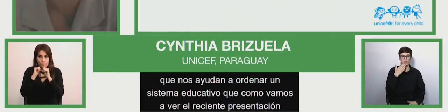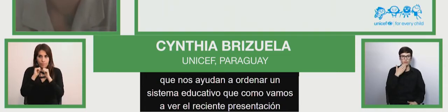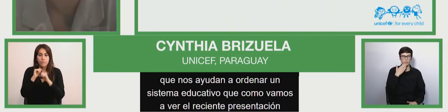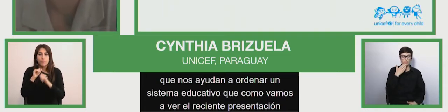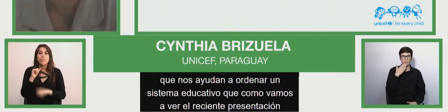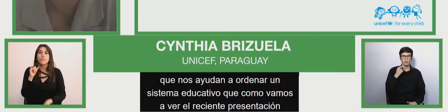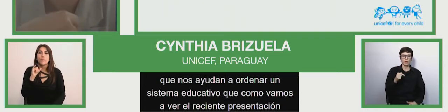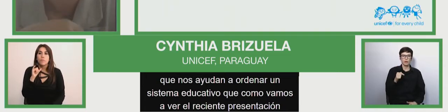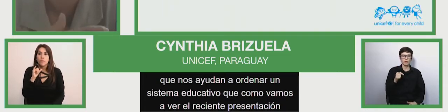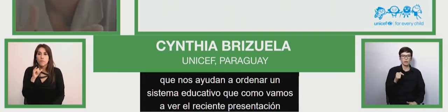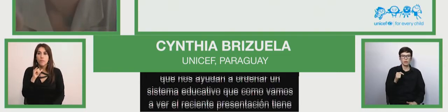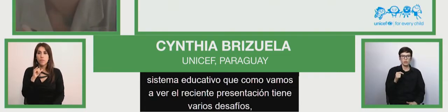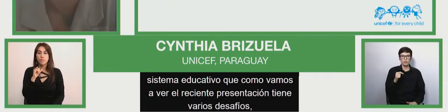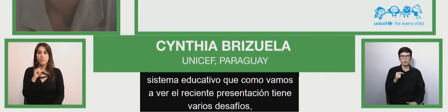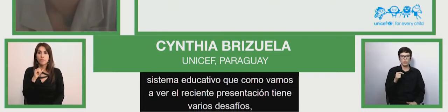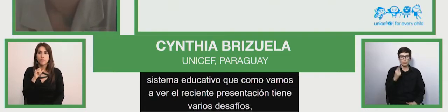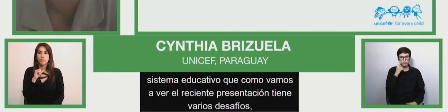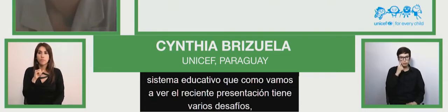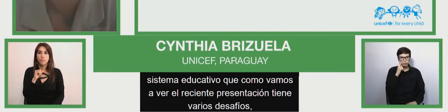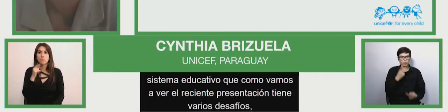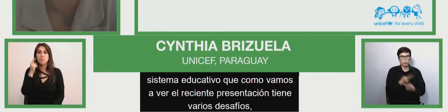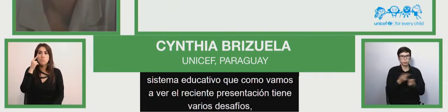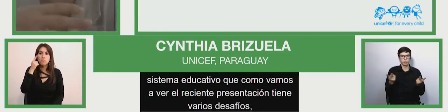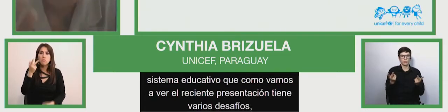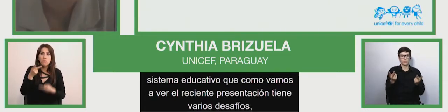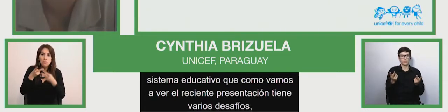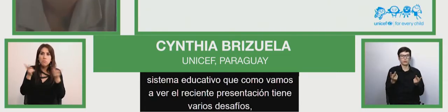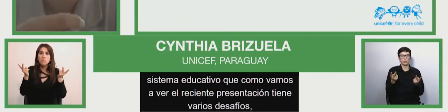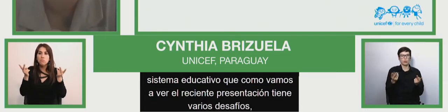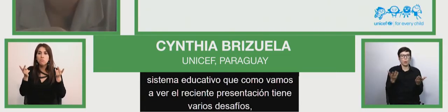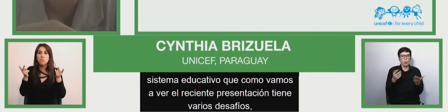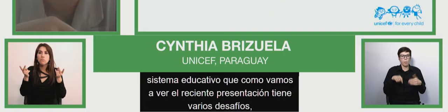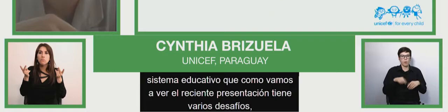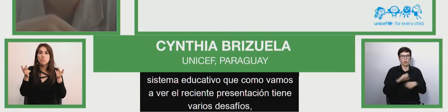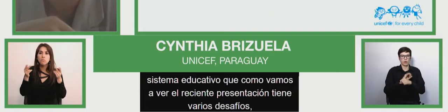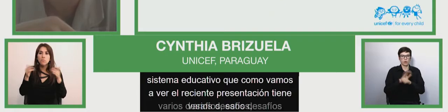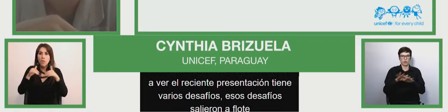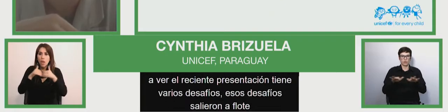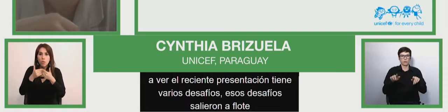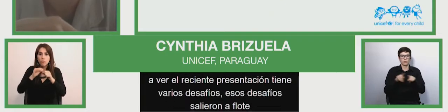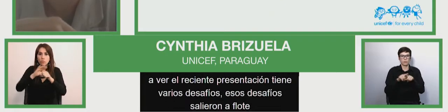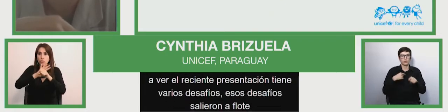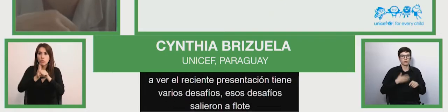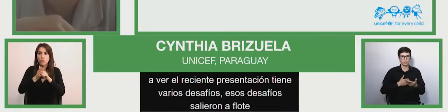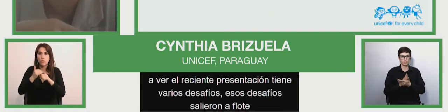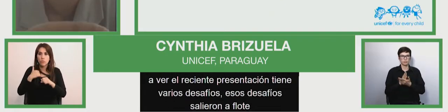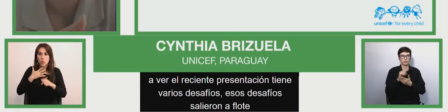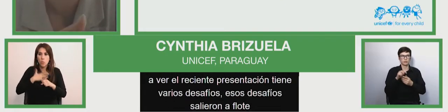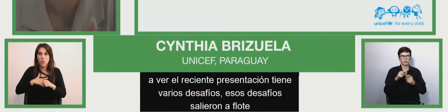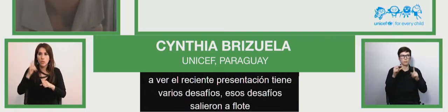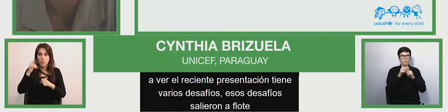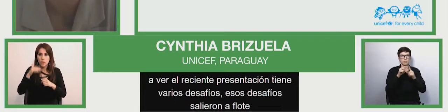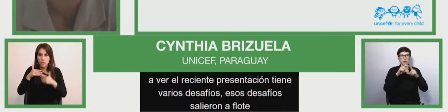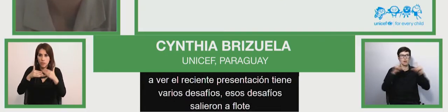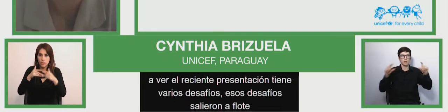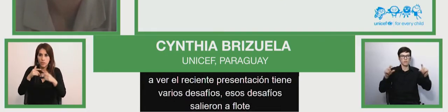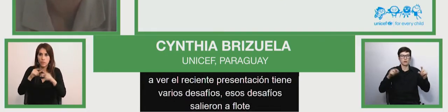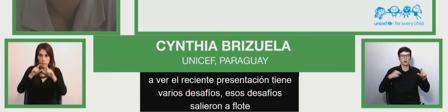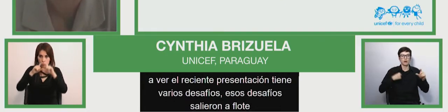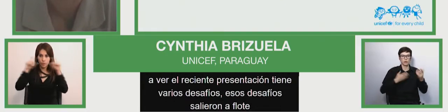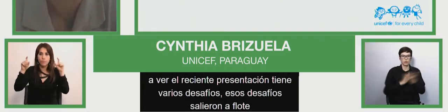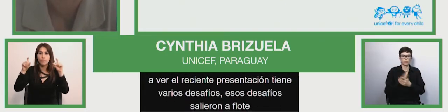flote en este contexto en que estamos viviendo ahora. Y quiero empezar con esta frase que he empezado en otras